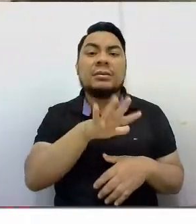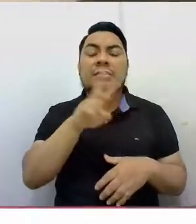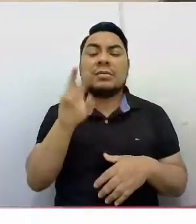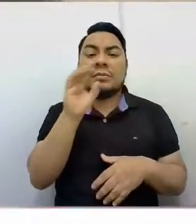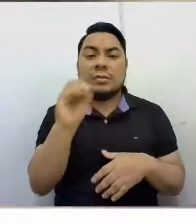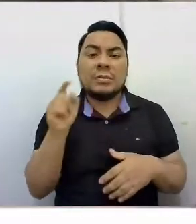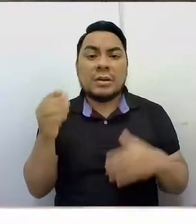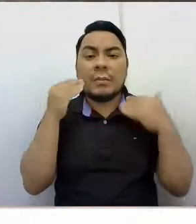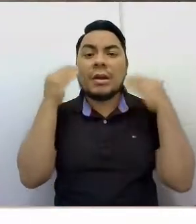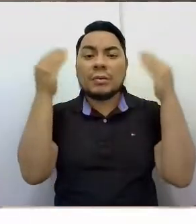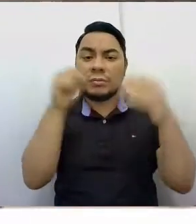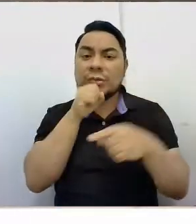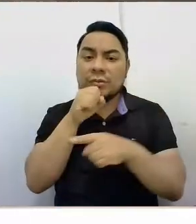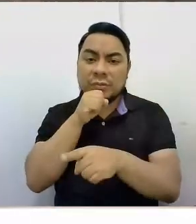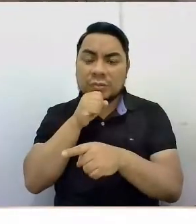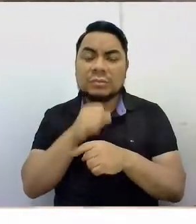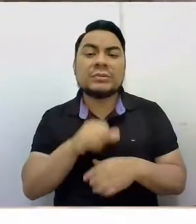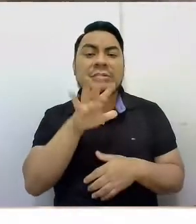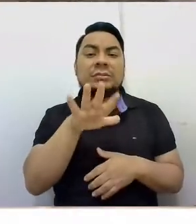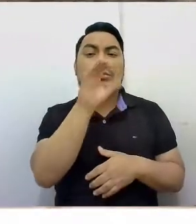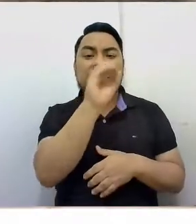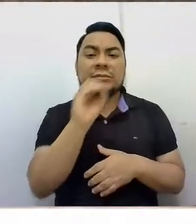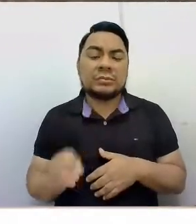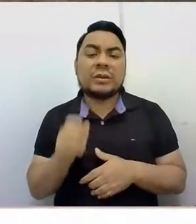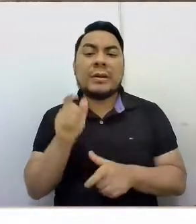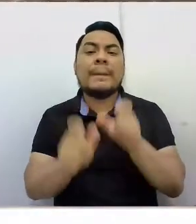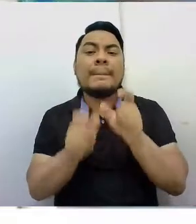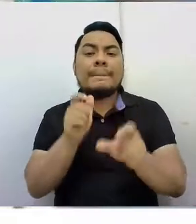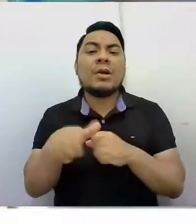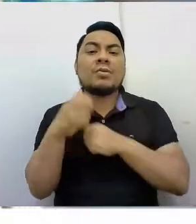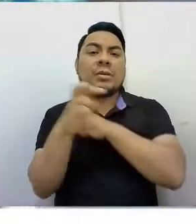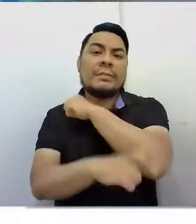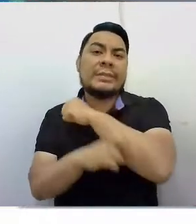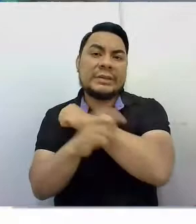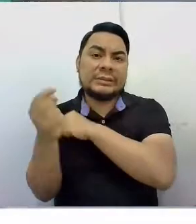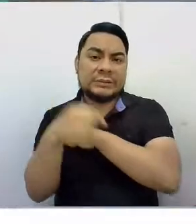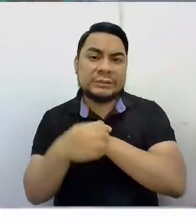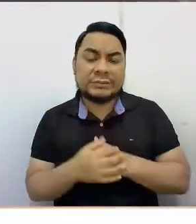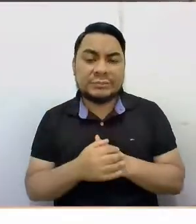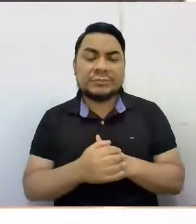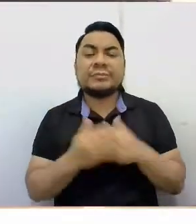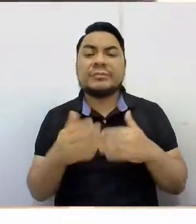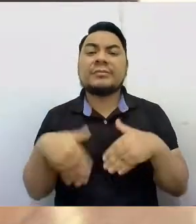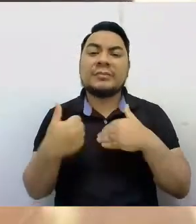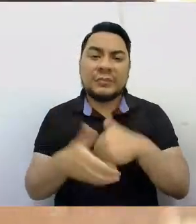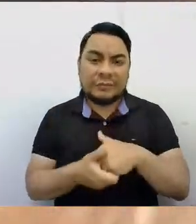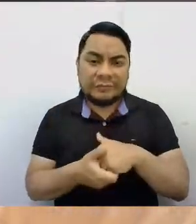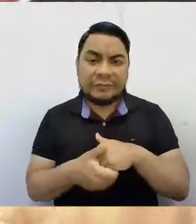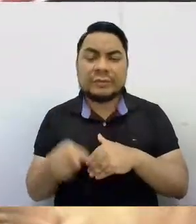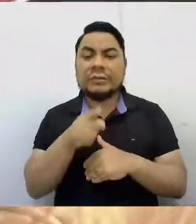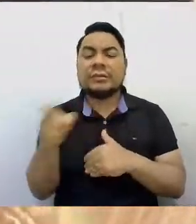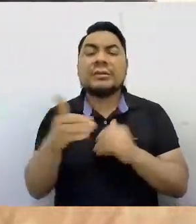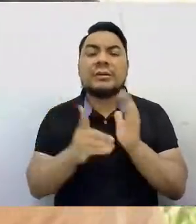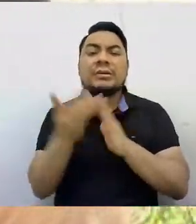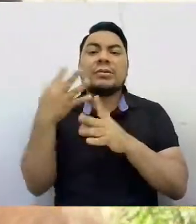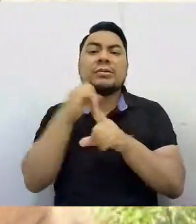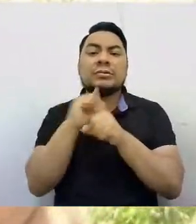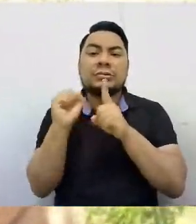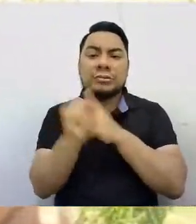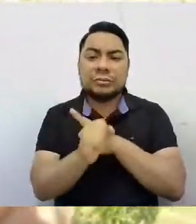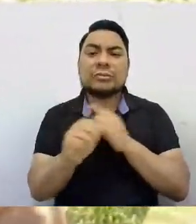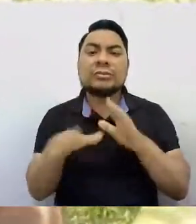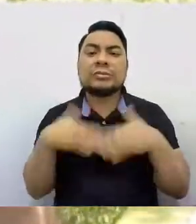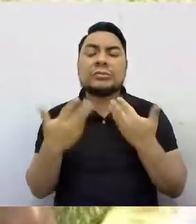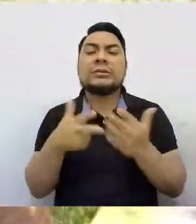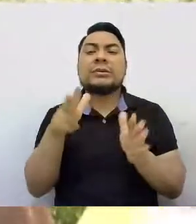mayores y el 5% ciudadanos extranjeros. Felicitamos a la Gerencia de Desarrollo Social por la certificación de